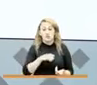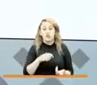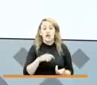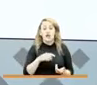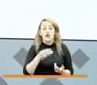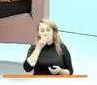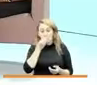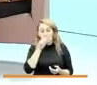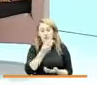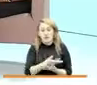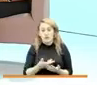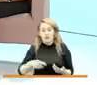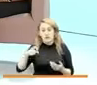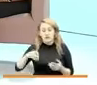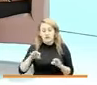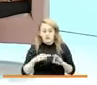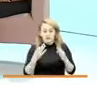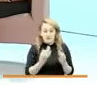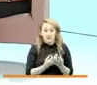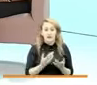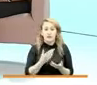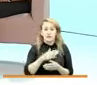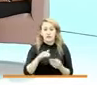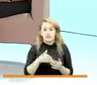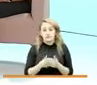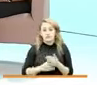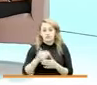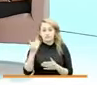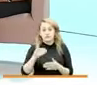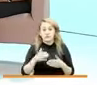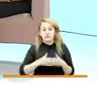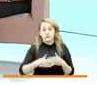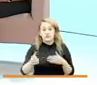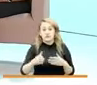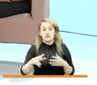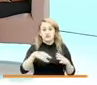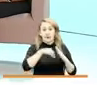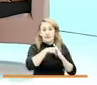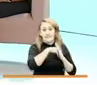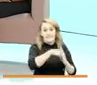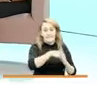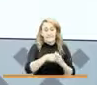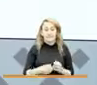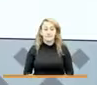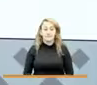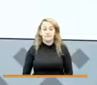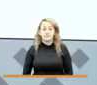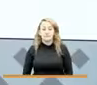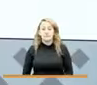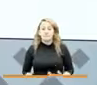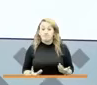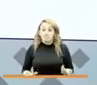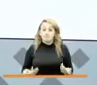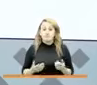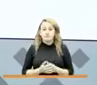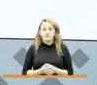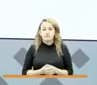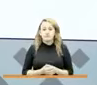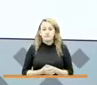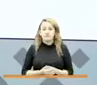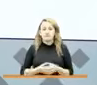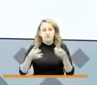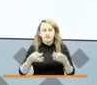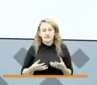alimentos que requerían en sus familias para poder empezar el aislamiento, sobre todo. Y definitivamente llegar